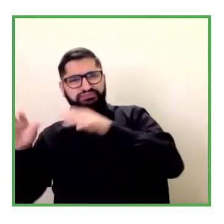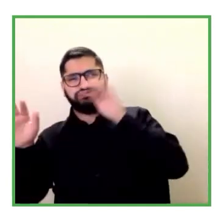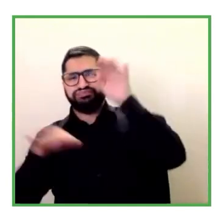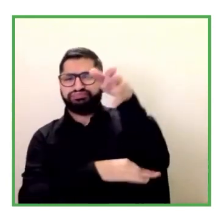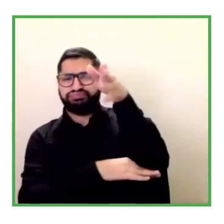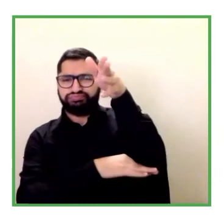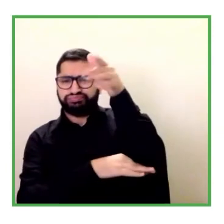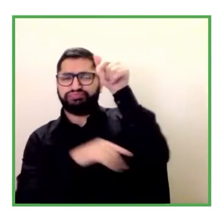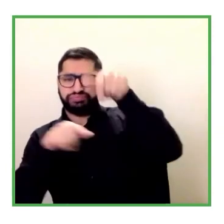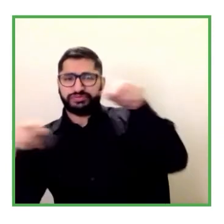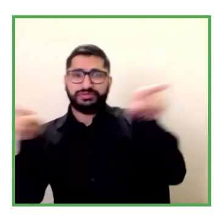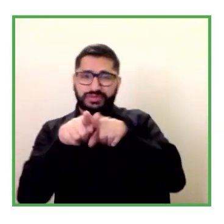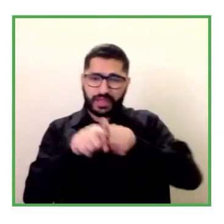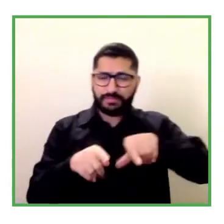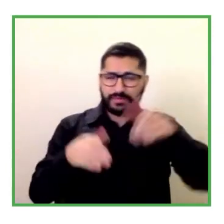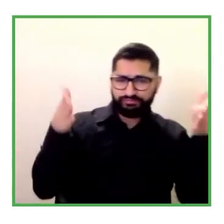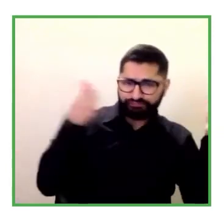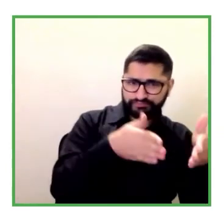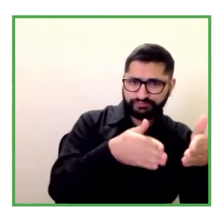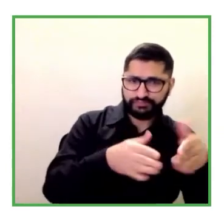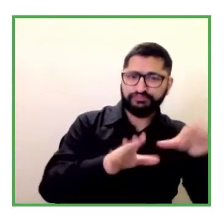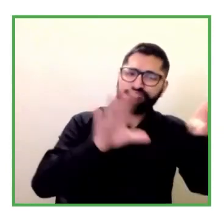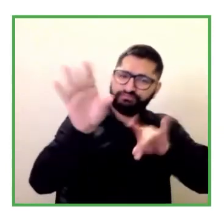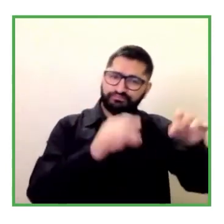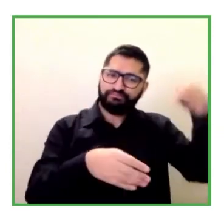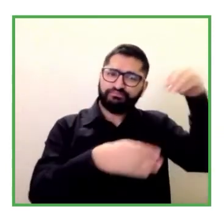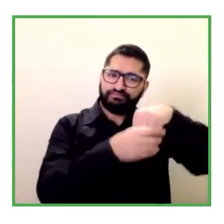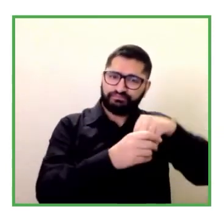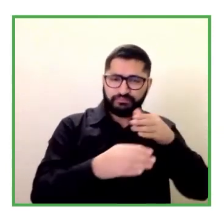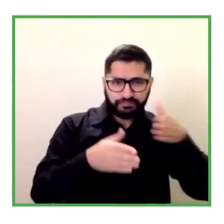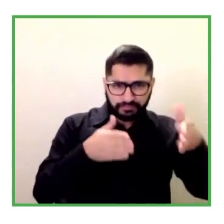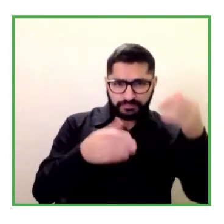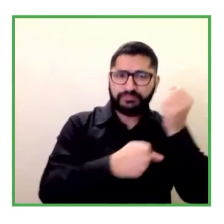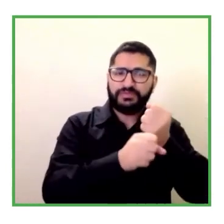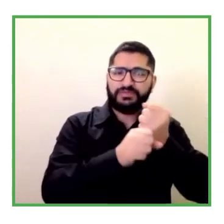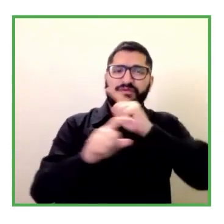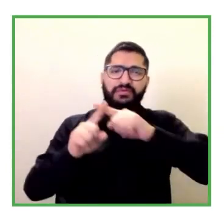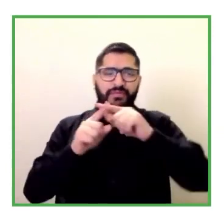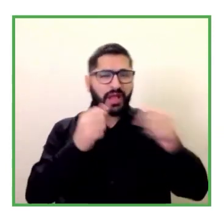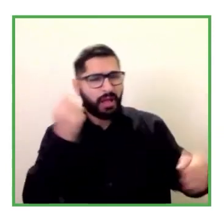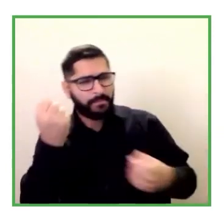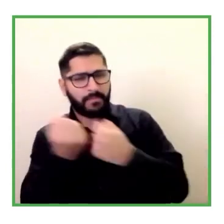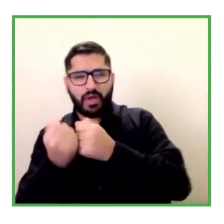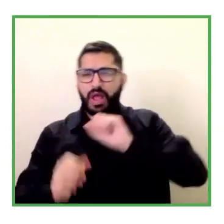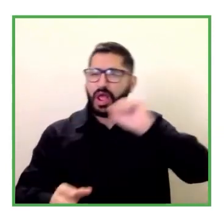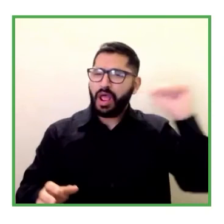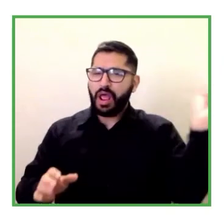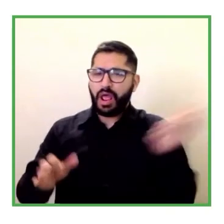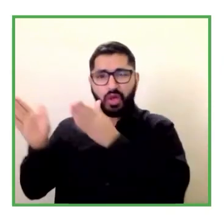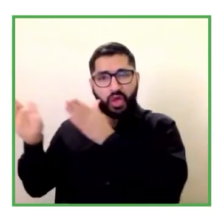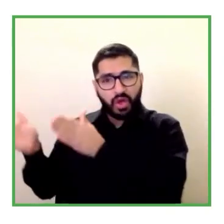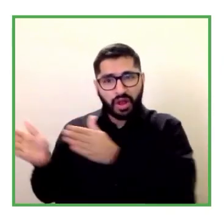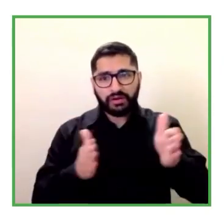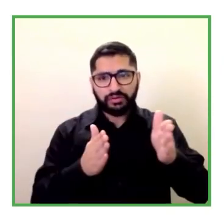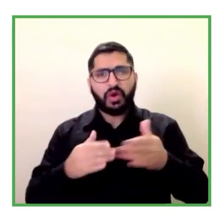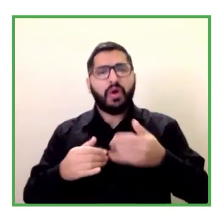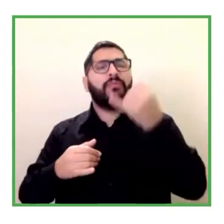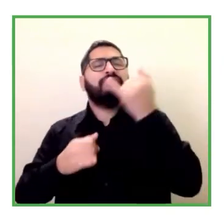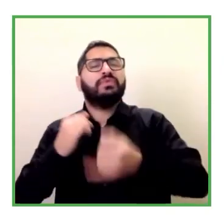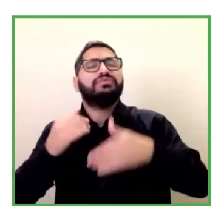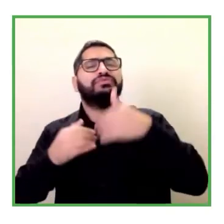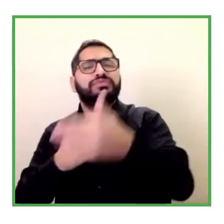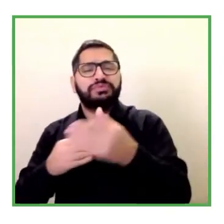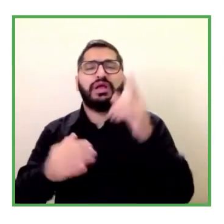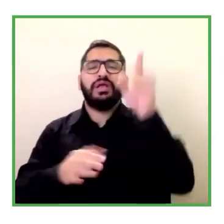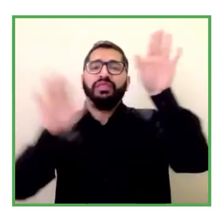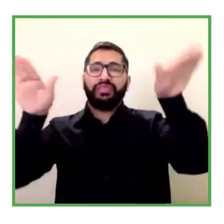que pretende de alguna manera acompañar a todas las organizaciones desde su punto de partida desde esa base cero en todo lo que tiene que ver con